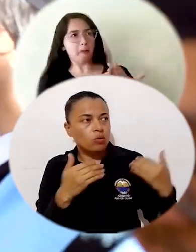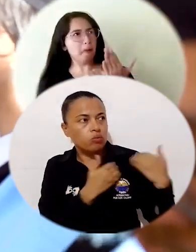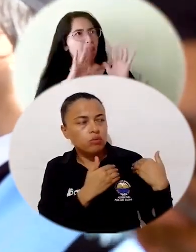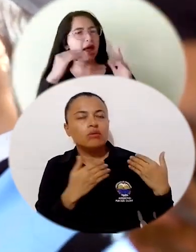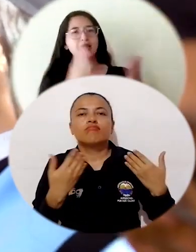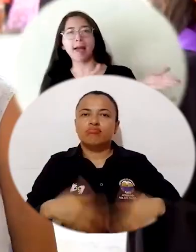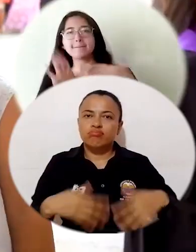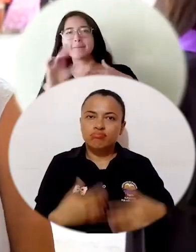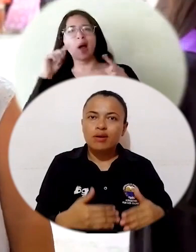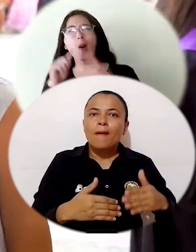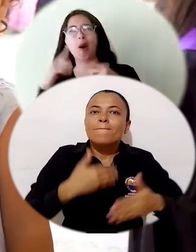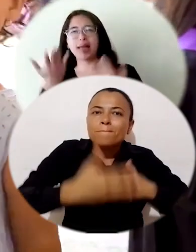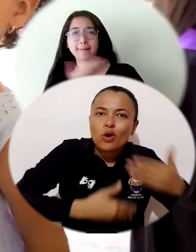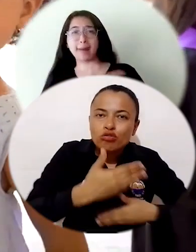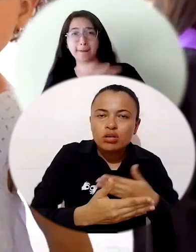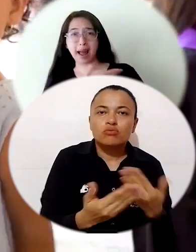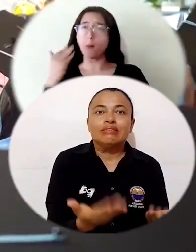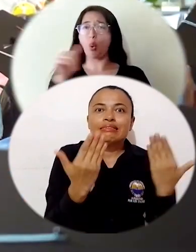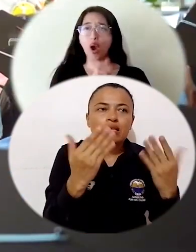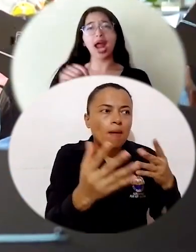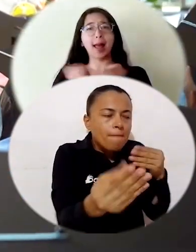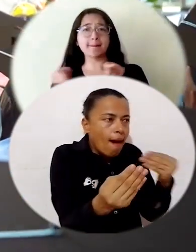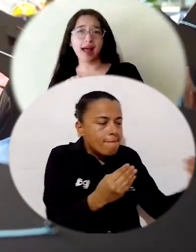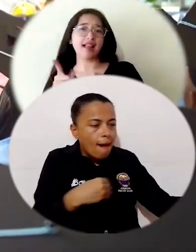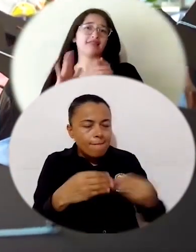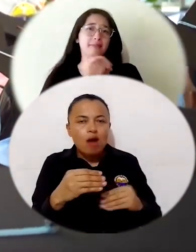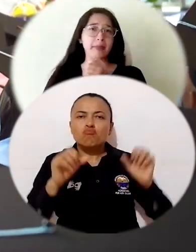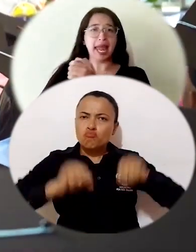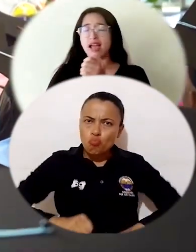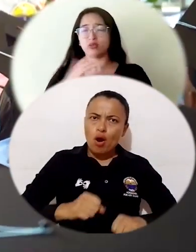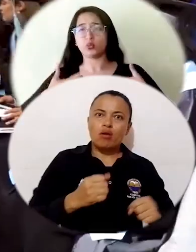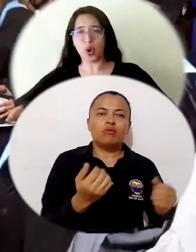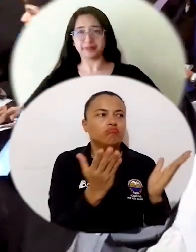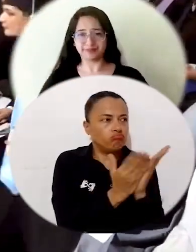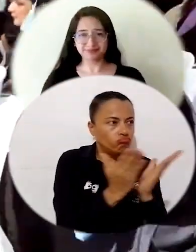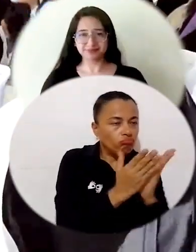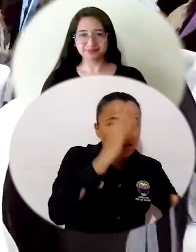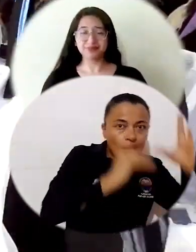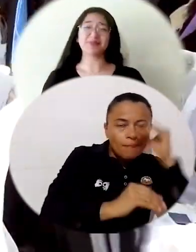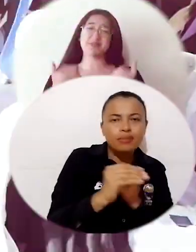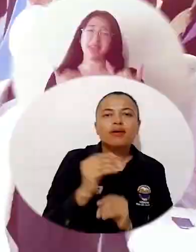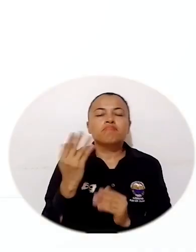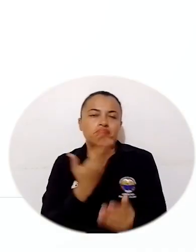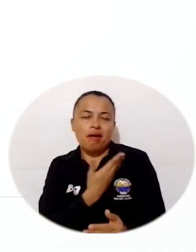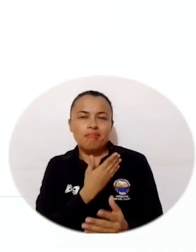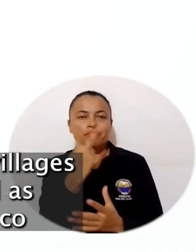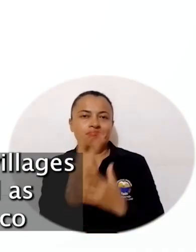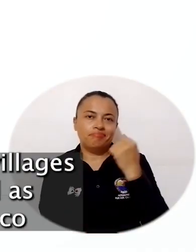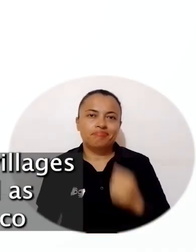mamás cabezas de hogar dentro de una flexibilidad que nos permita ser mamá y estudiante.